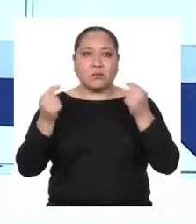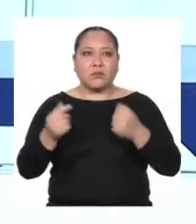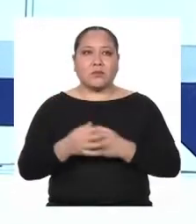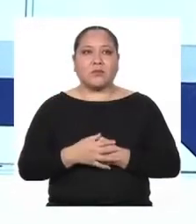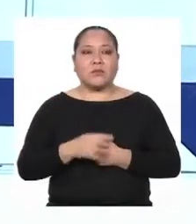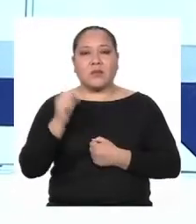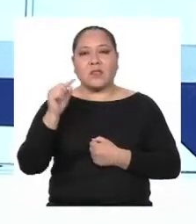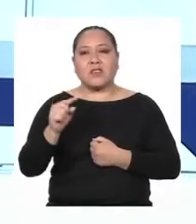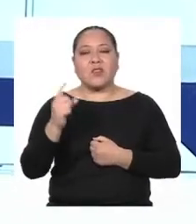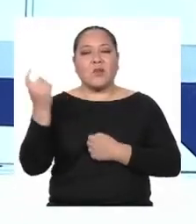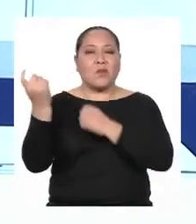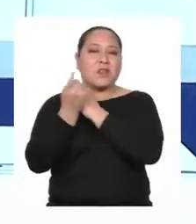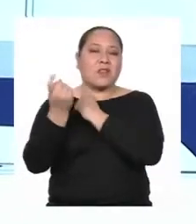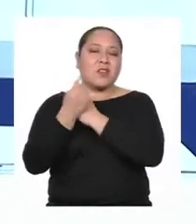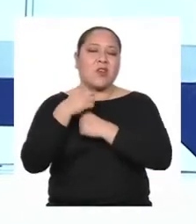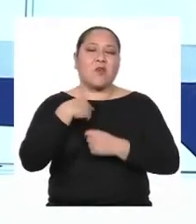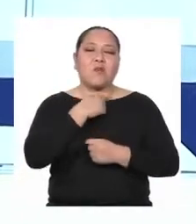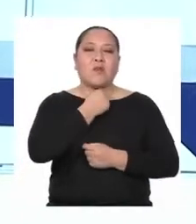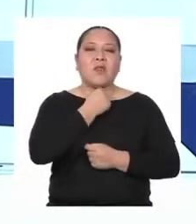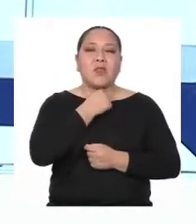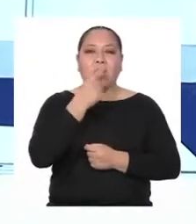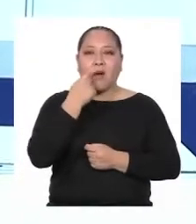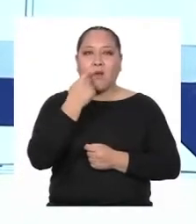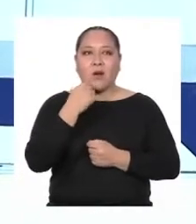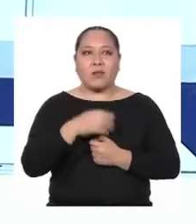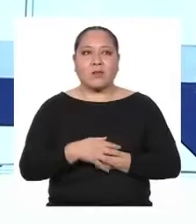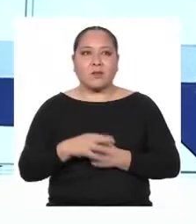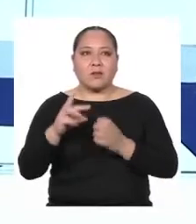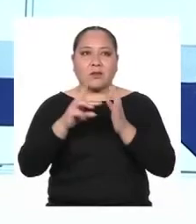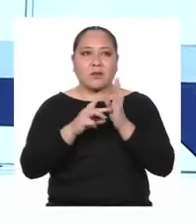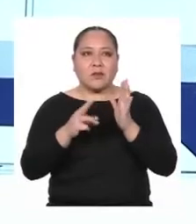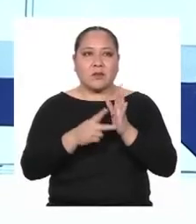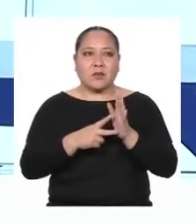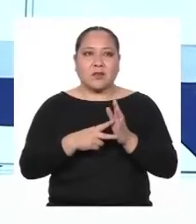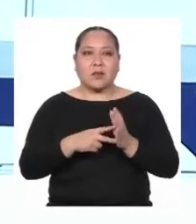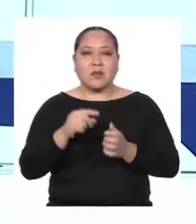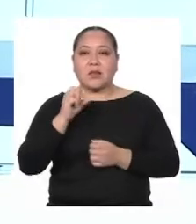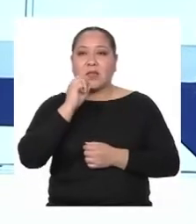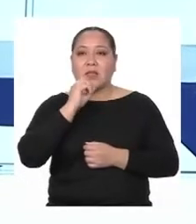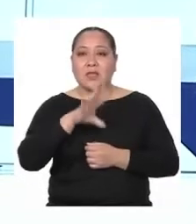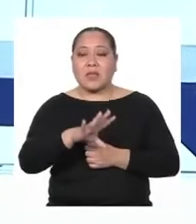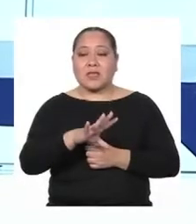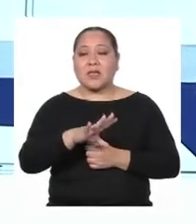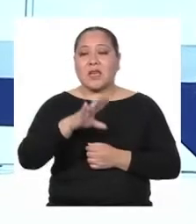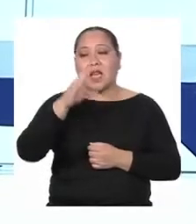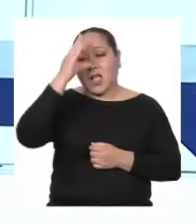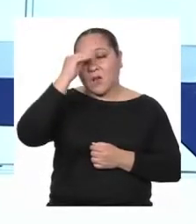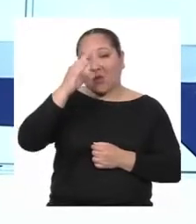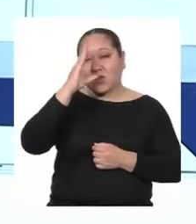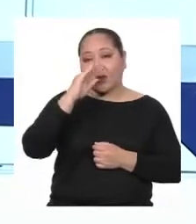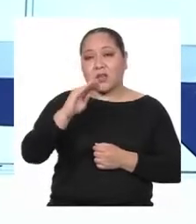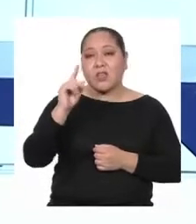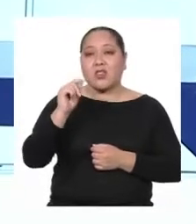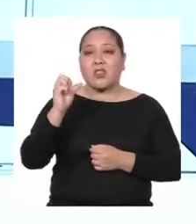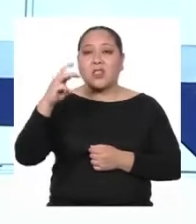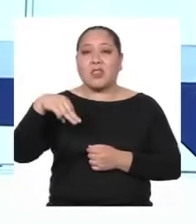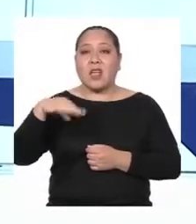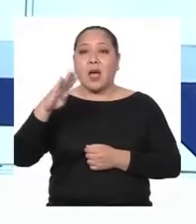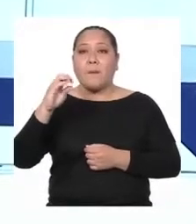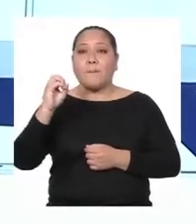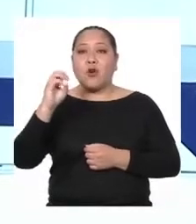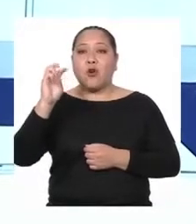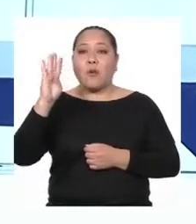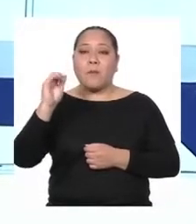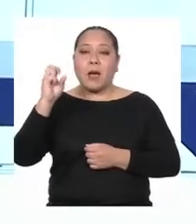Eso me enseñó a decir mi abuelo Y significa Dicen que al muchacho tambo bambino El agua caudalosa lo